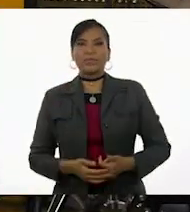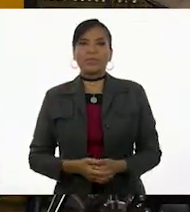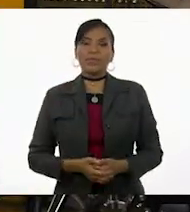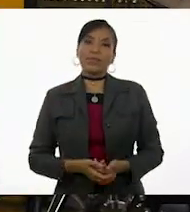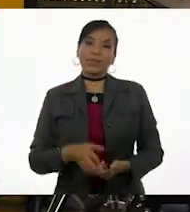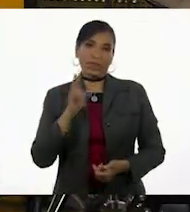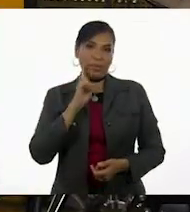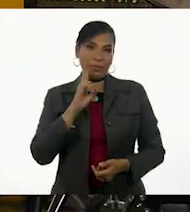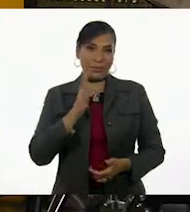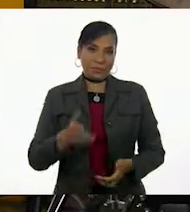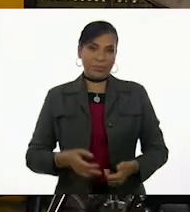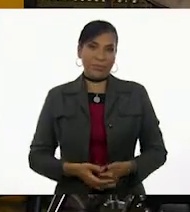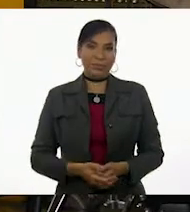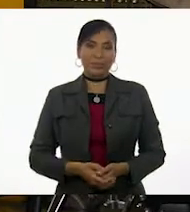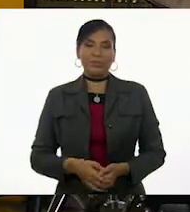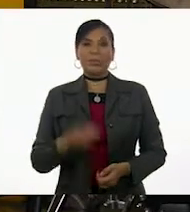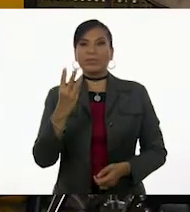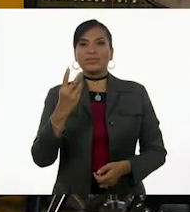pues probemos.